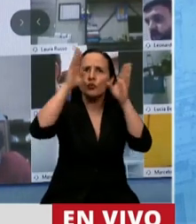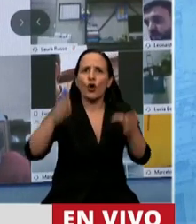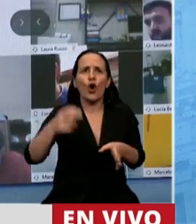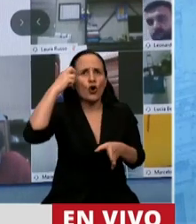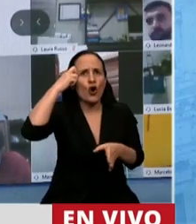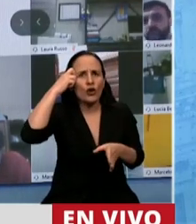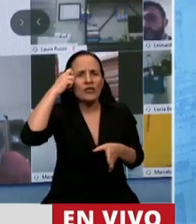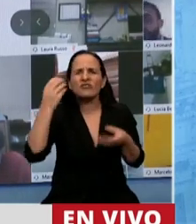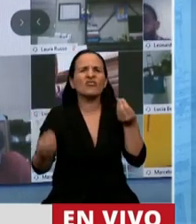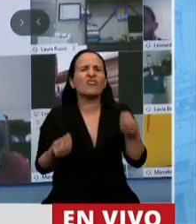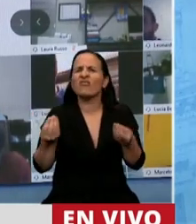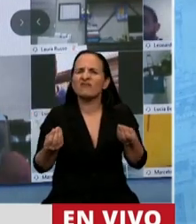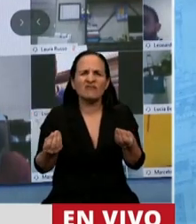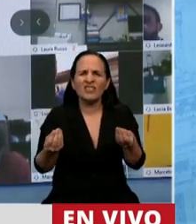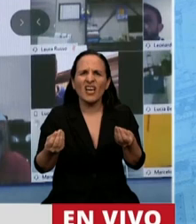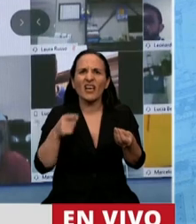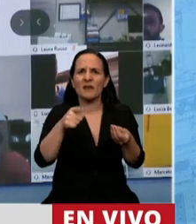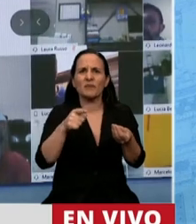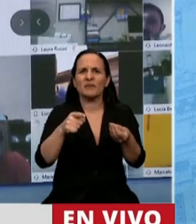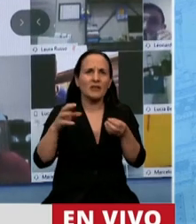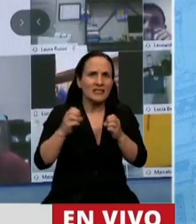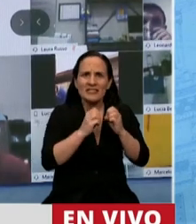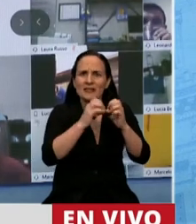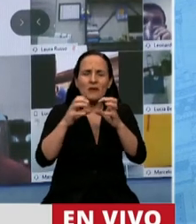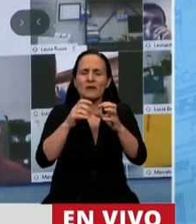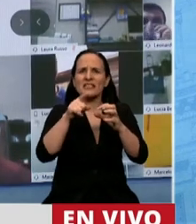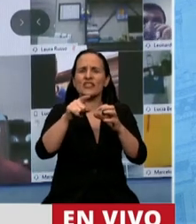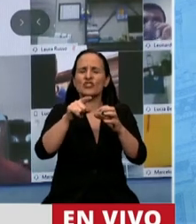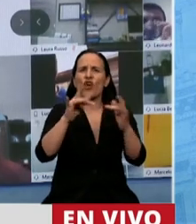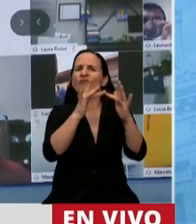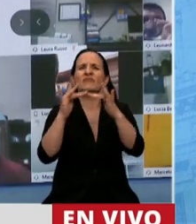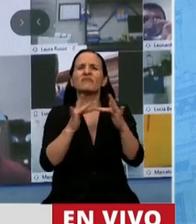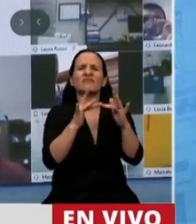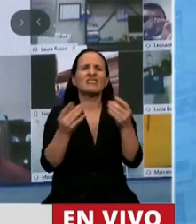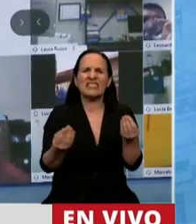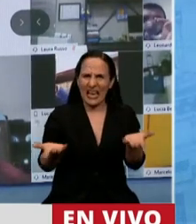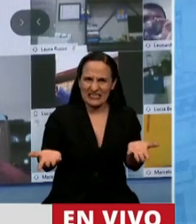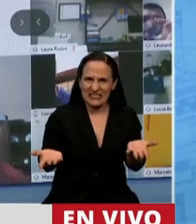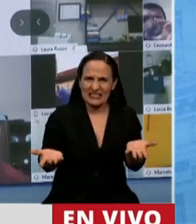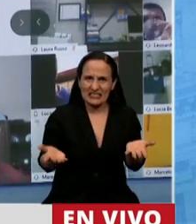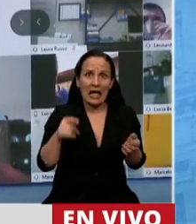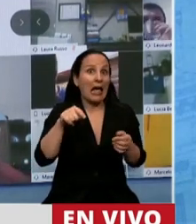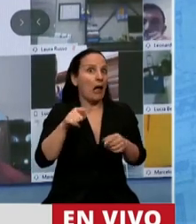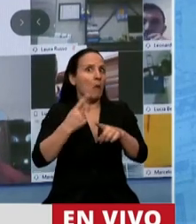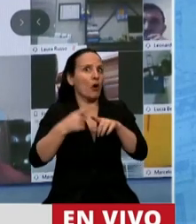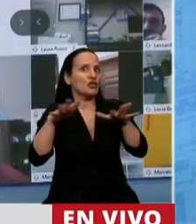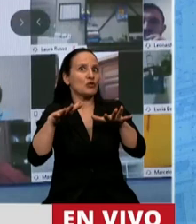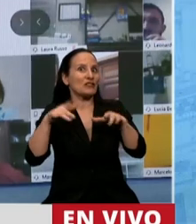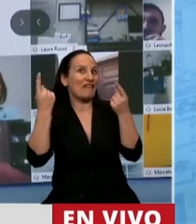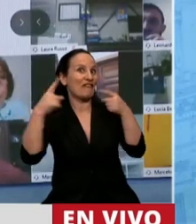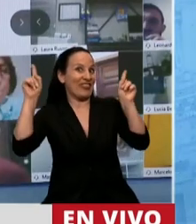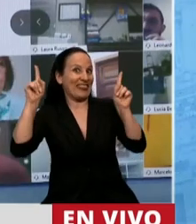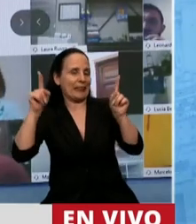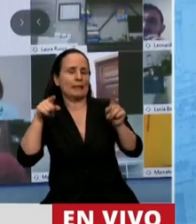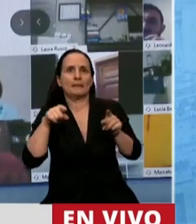justamente de las sesiones telemáticas, las sesiones virtuales. ¿Qué son? ¿Son un régimen de excepción donde justamente